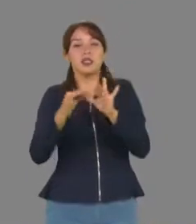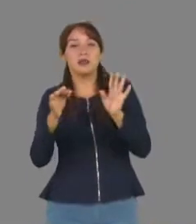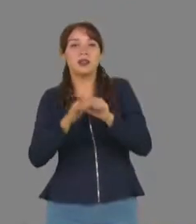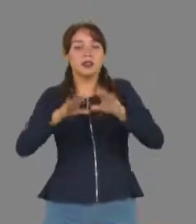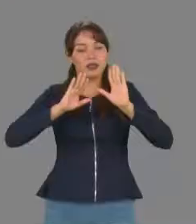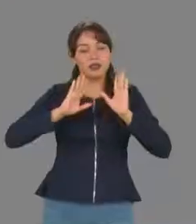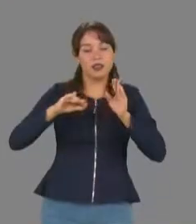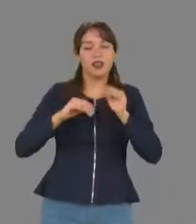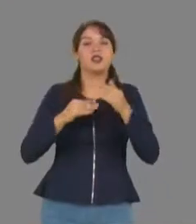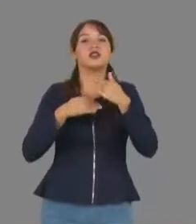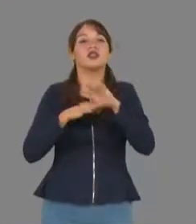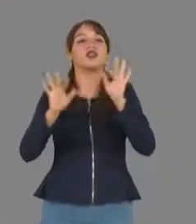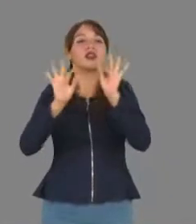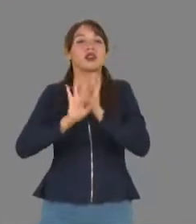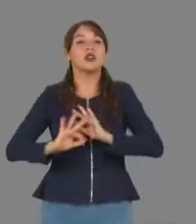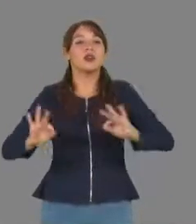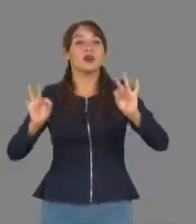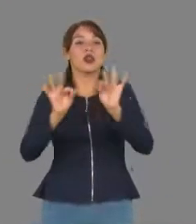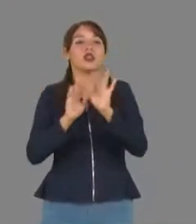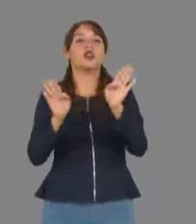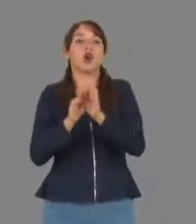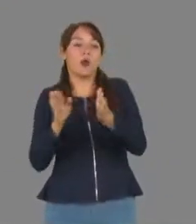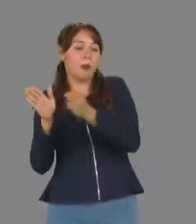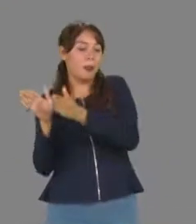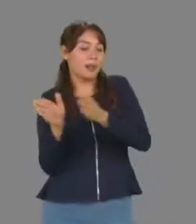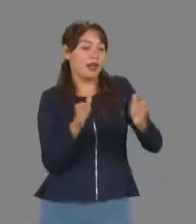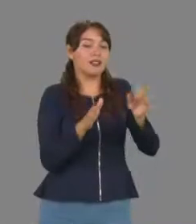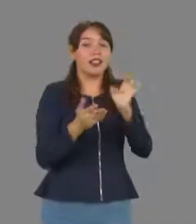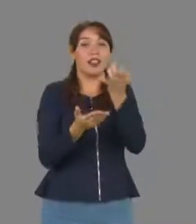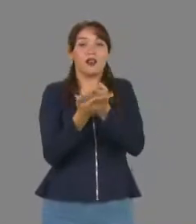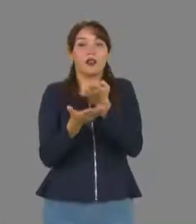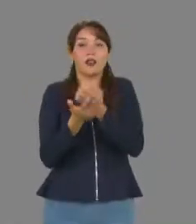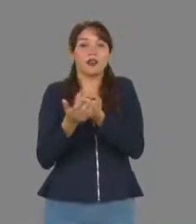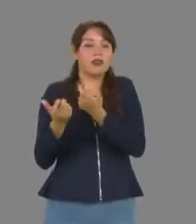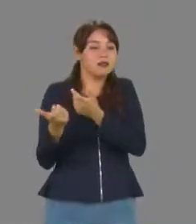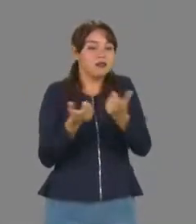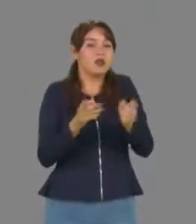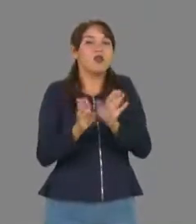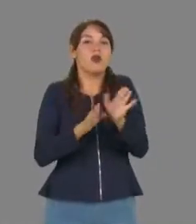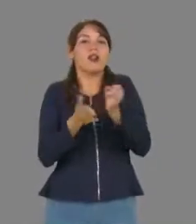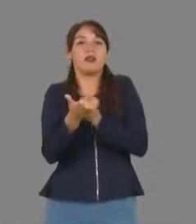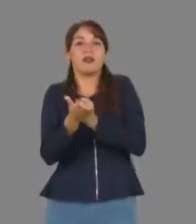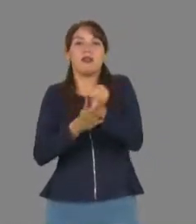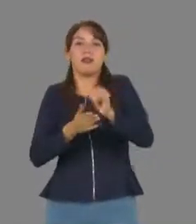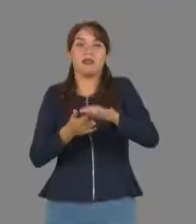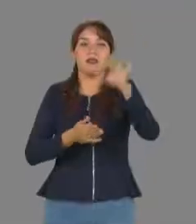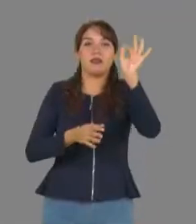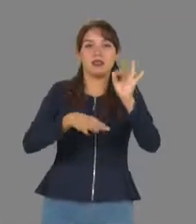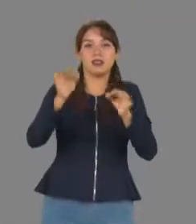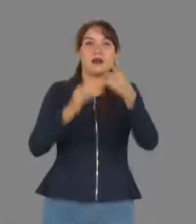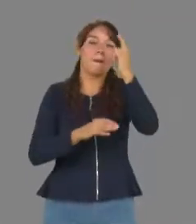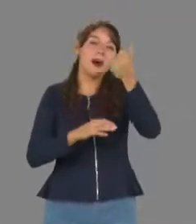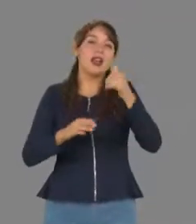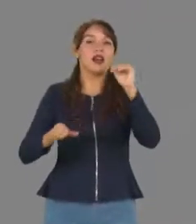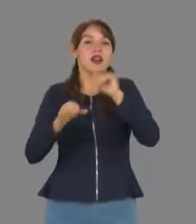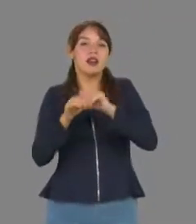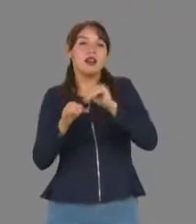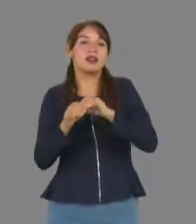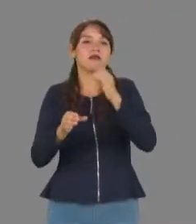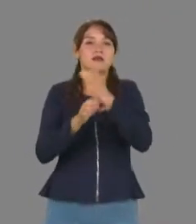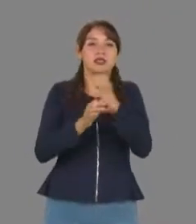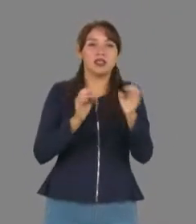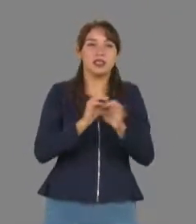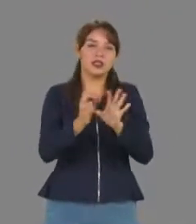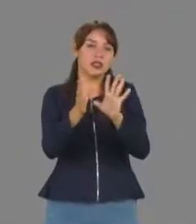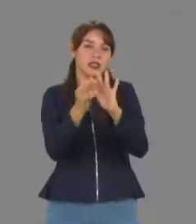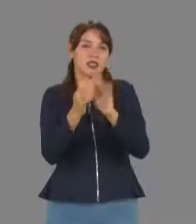asistentes sobre la importancia de la planeación financiera y brindar elementos para la toma de decisiones que permitan el ahorro y la inversión a través de